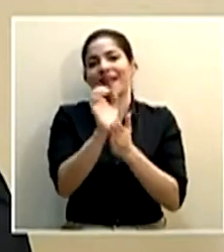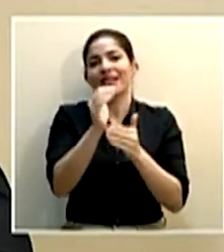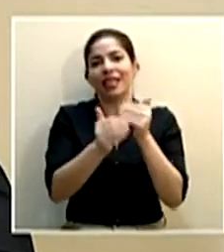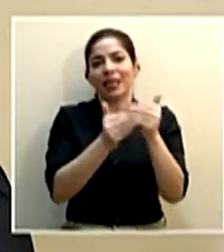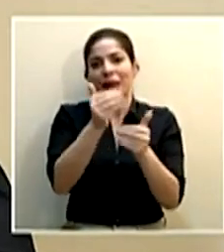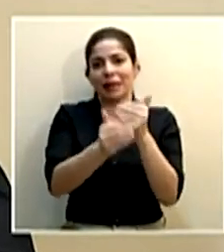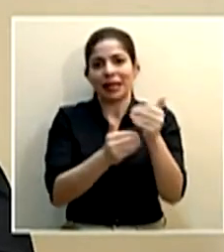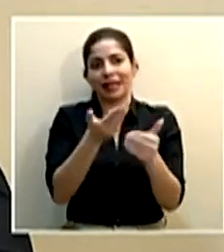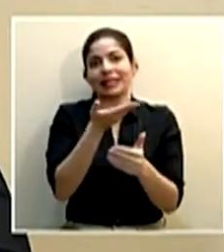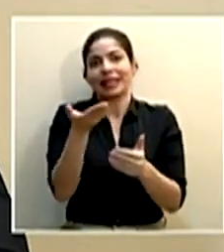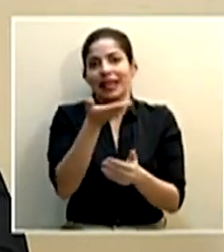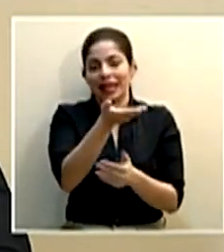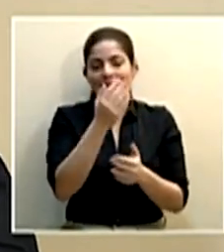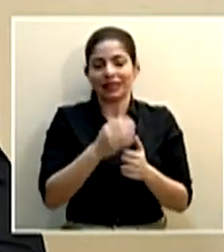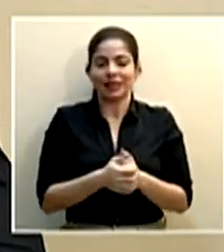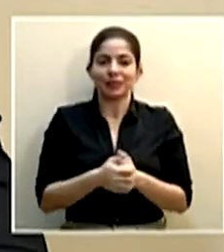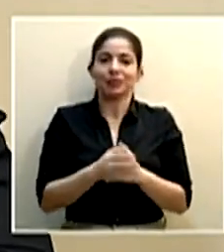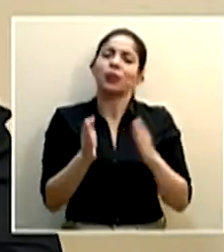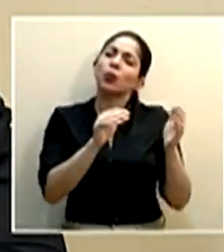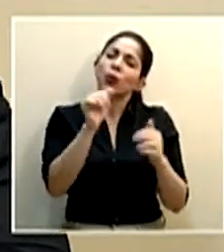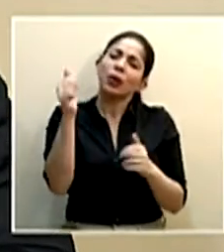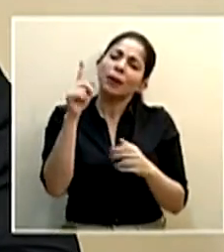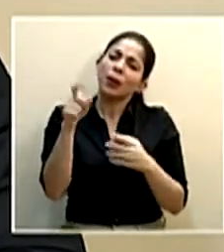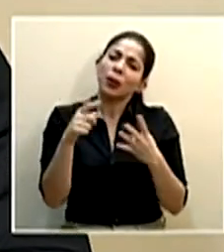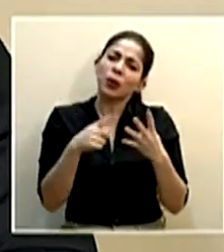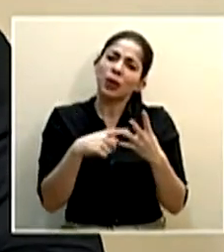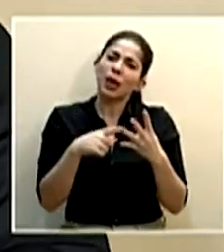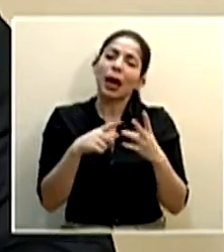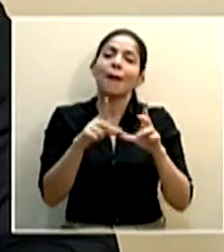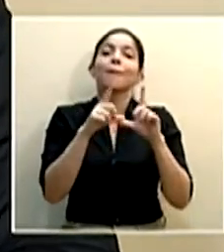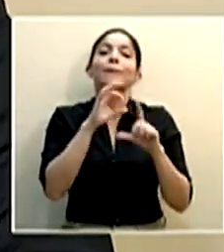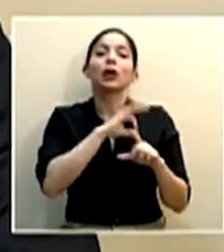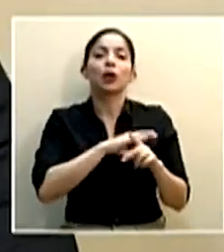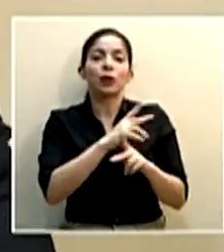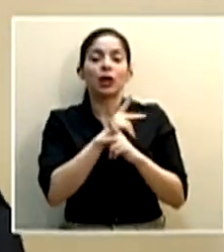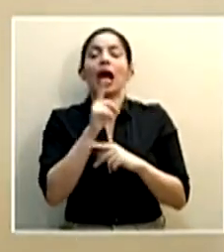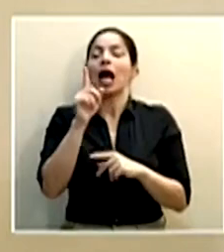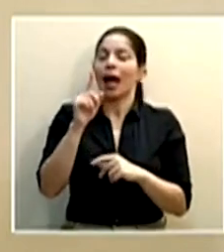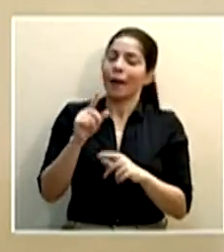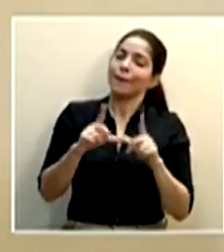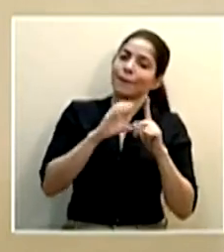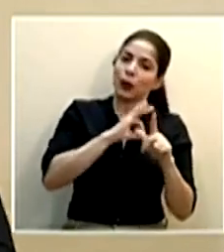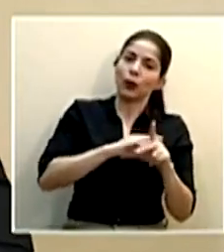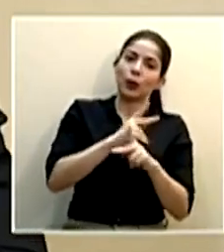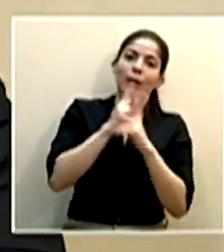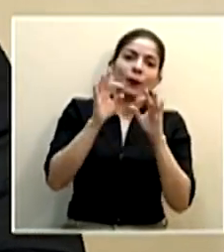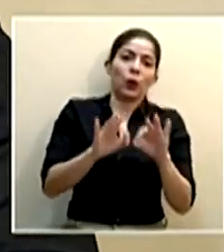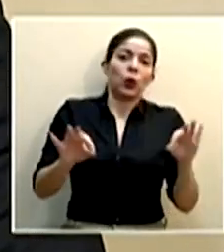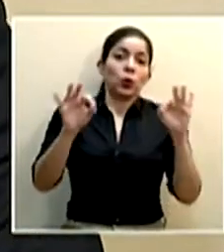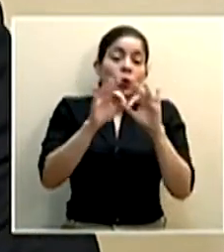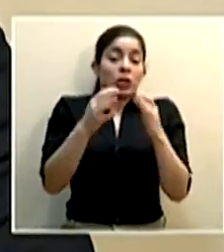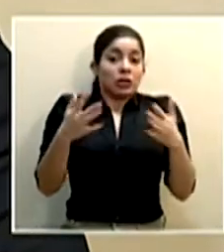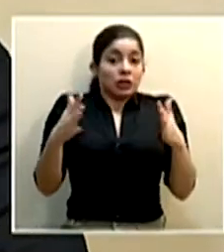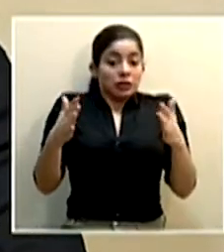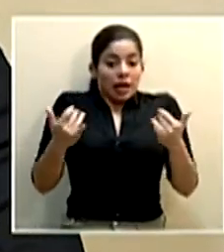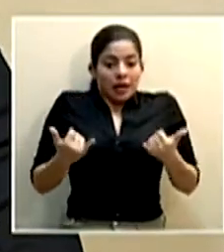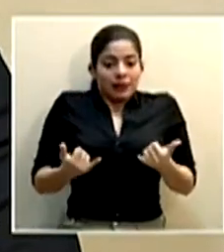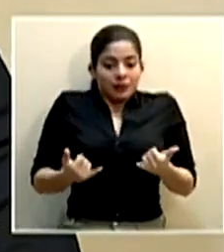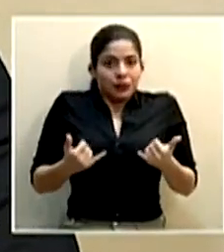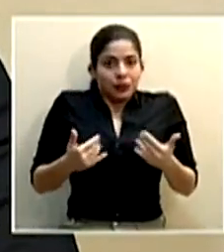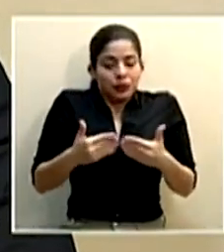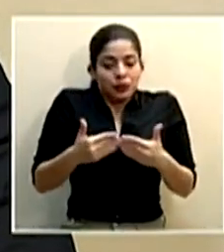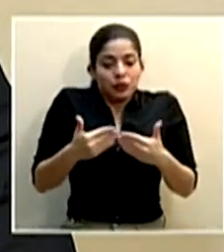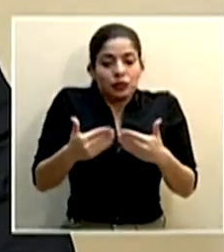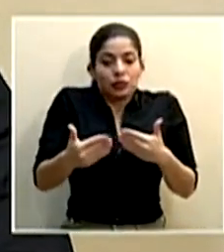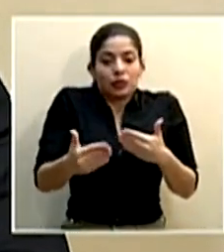ese. ¿Cuál era la otra pregunta? El bono proteger. El bono proteger, muy importante. Bueno, ya estamos llegando,